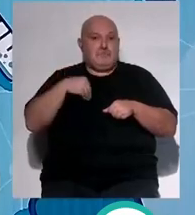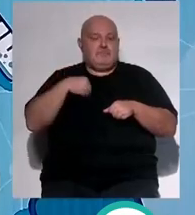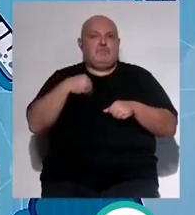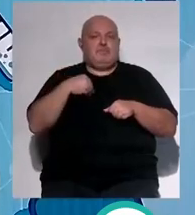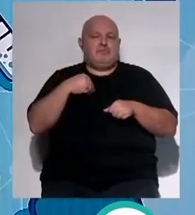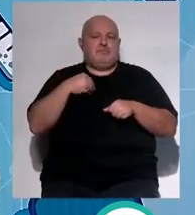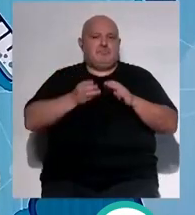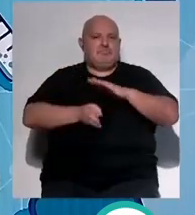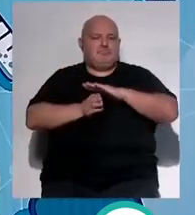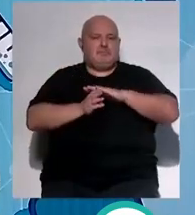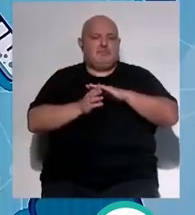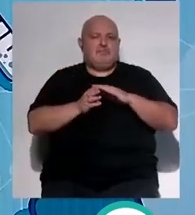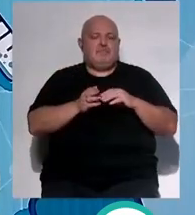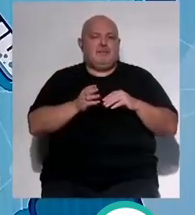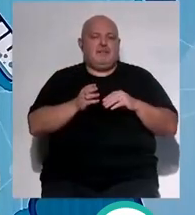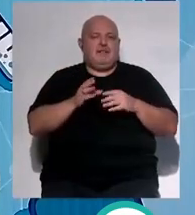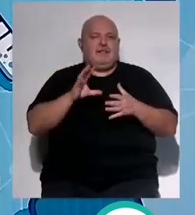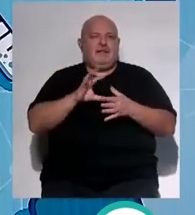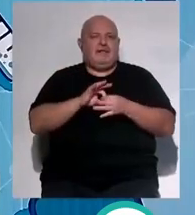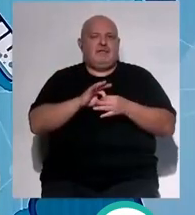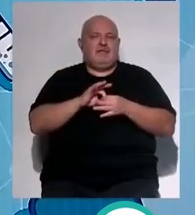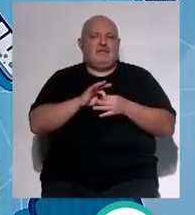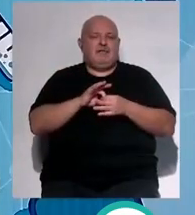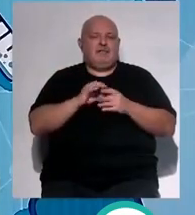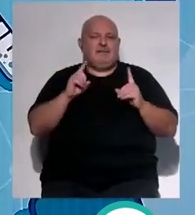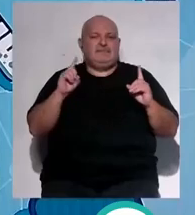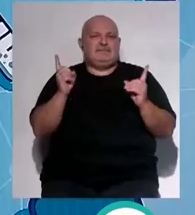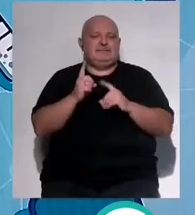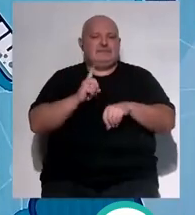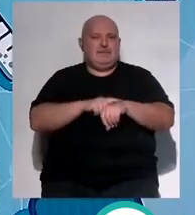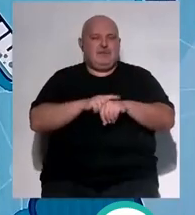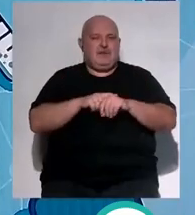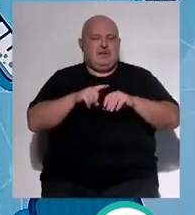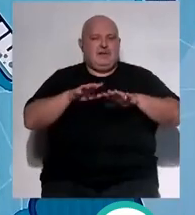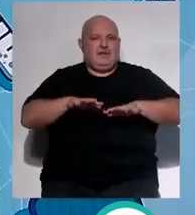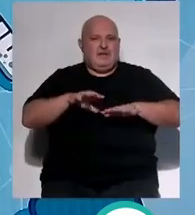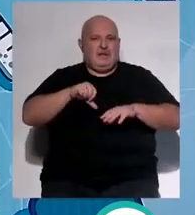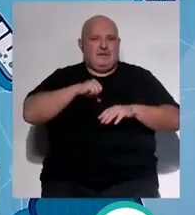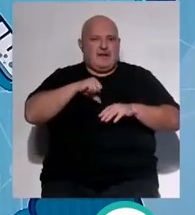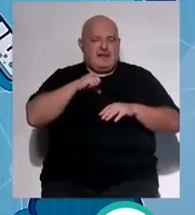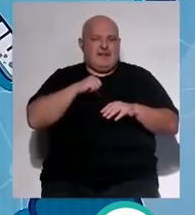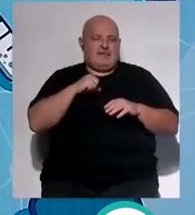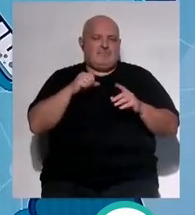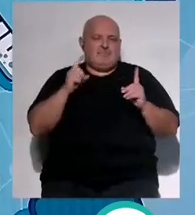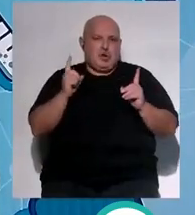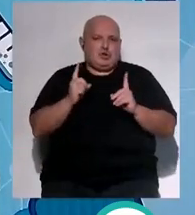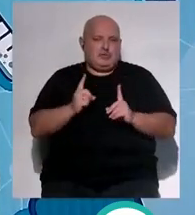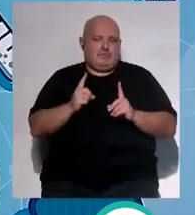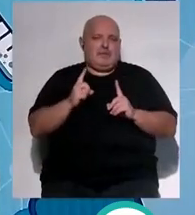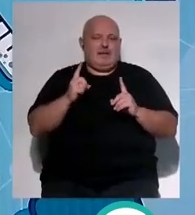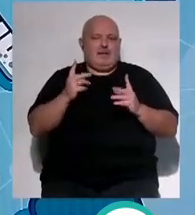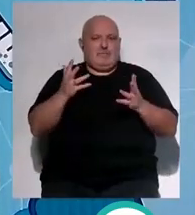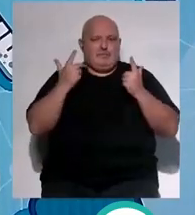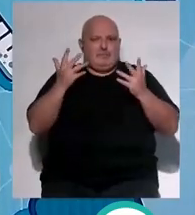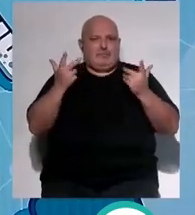va a seguir estando ahí es la tendencia a acortar los tiempos de estancia del paciente y a simplificar los procedimientos para que